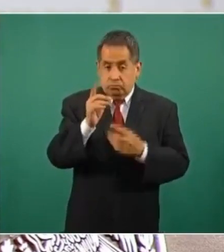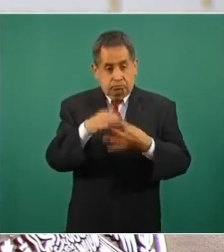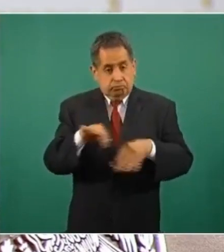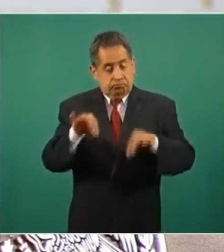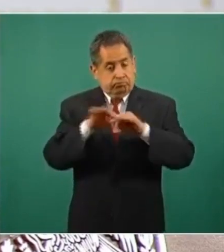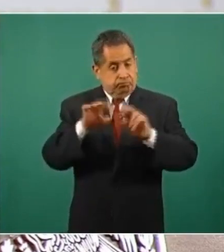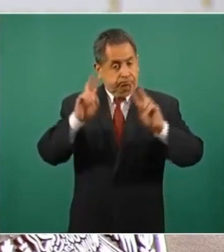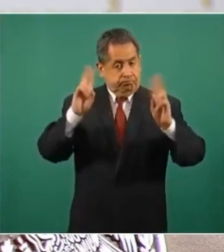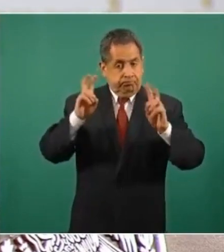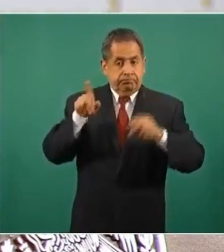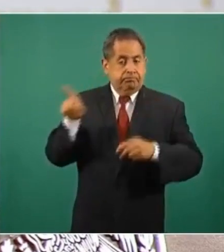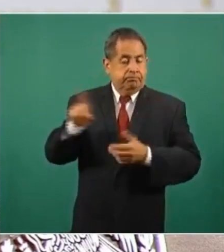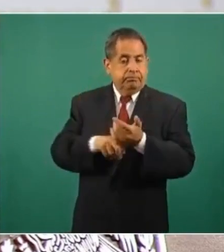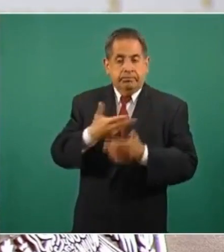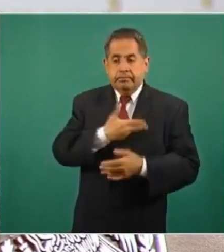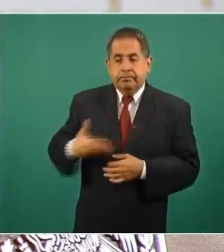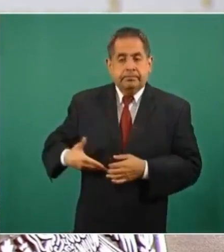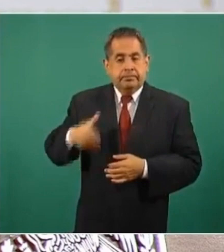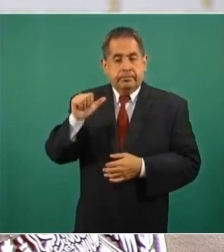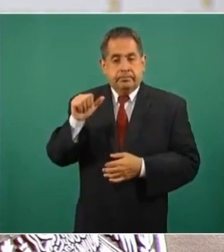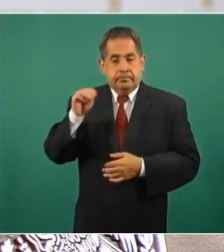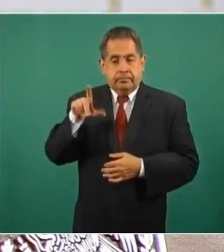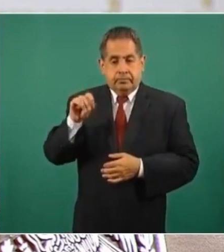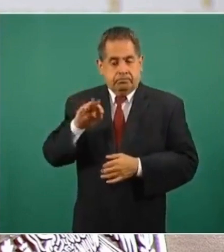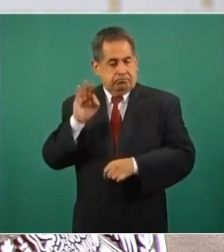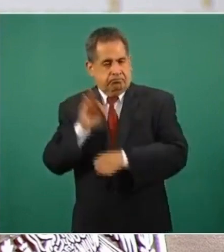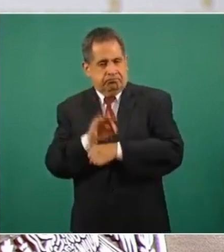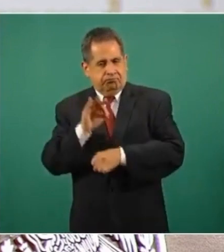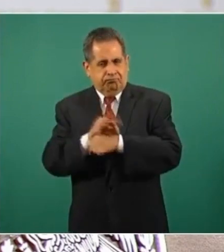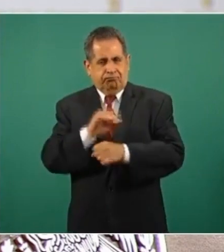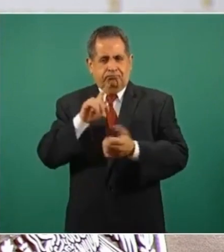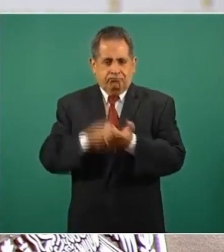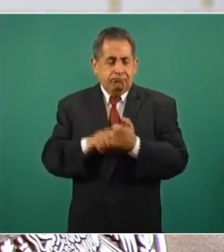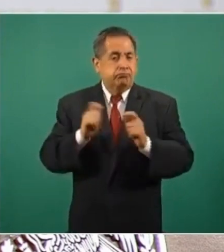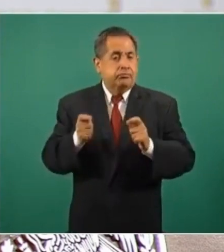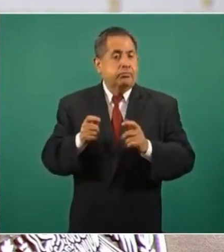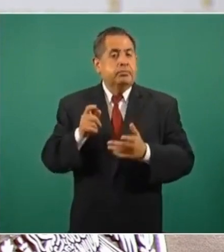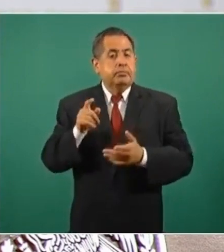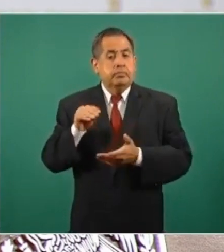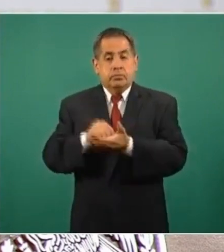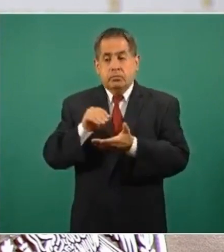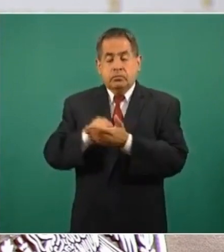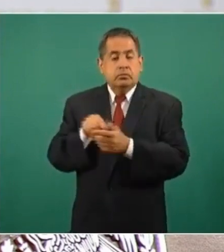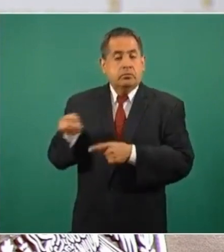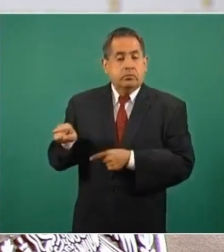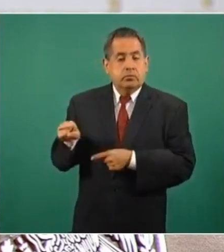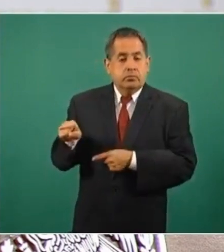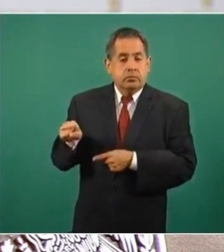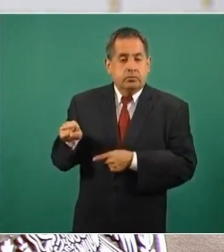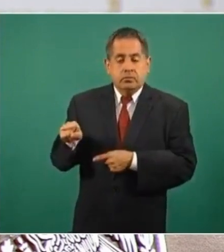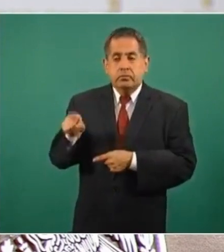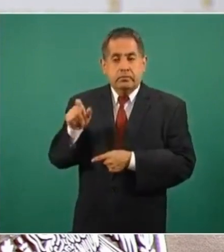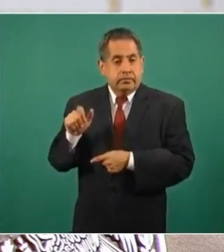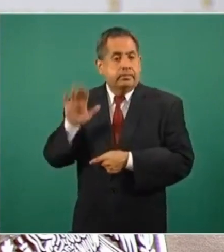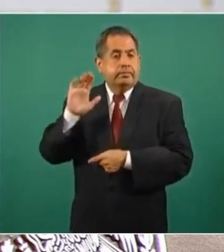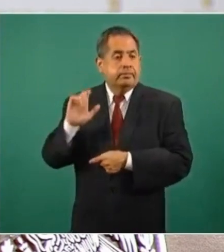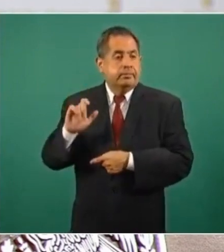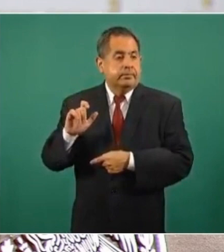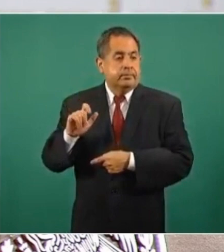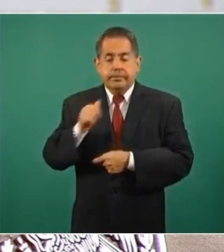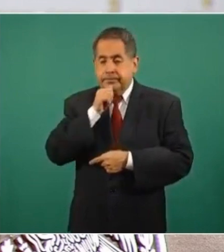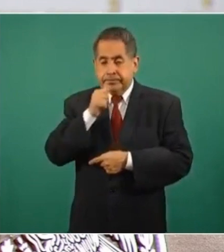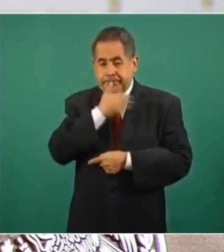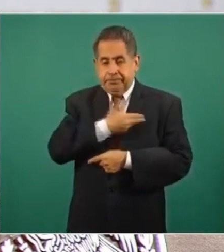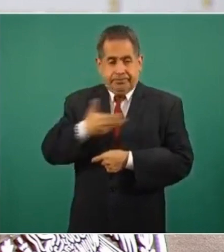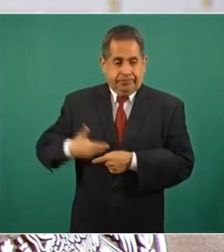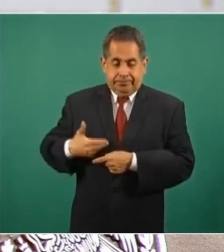el presidente Andrés Manuel López Obrador defendió, inclusive todavía como presidente electo, no como presidente